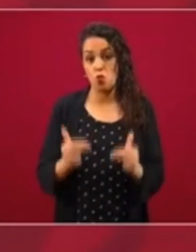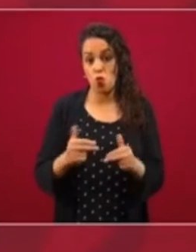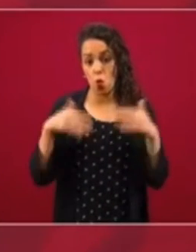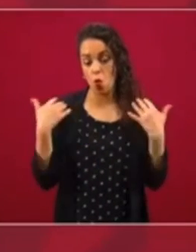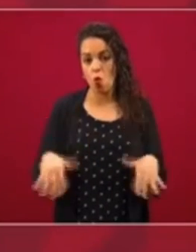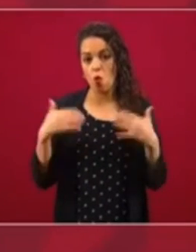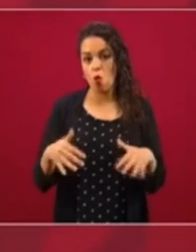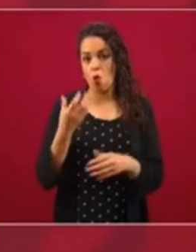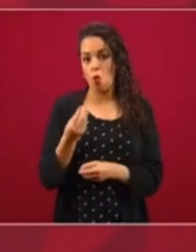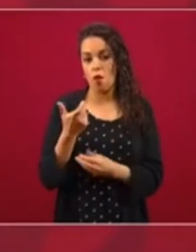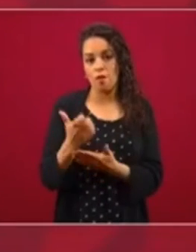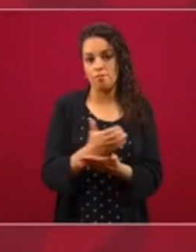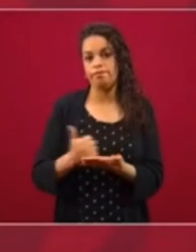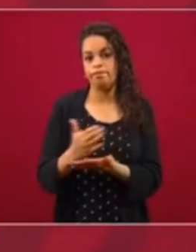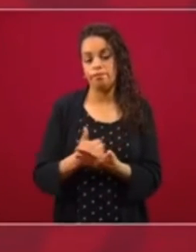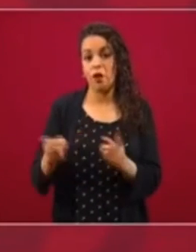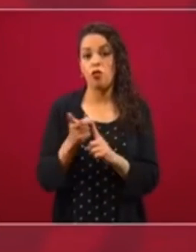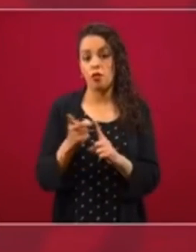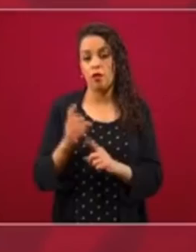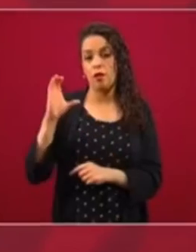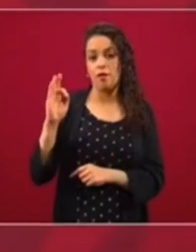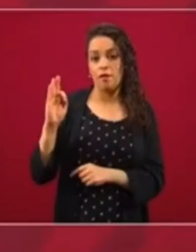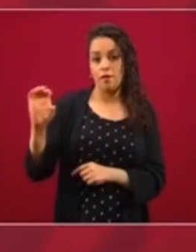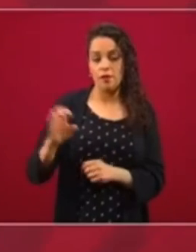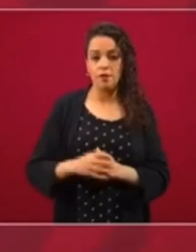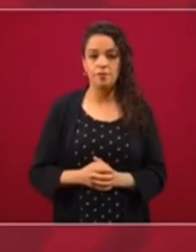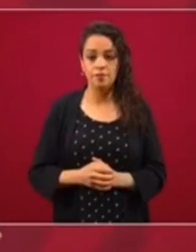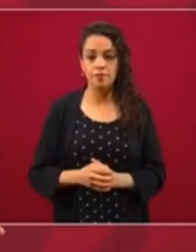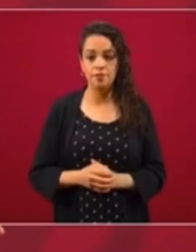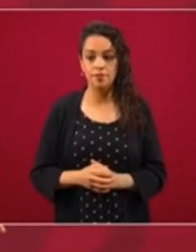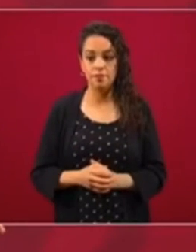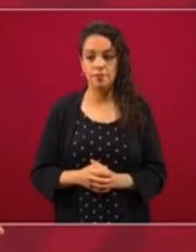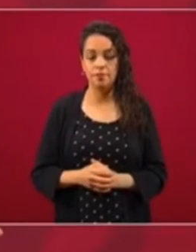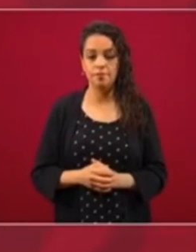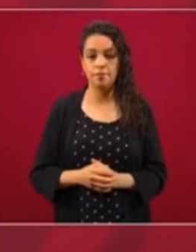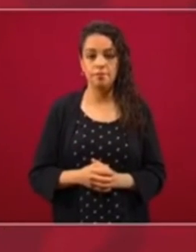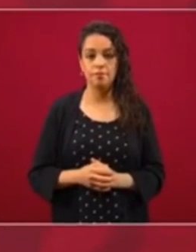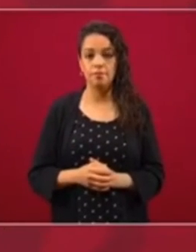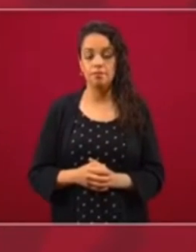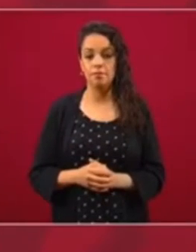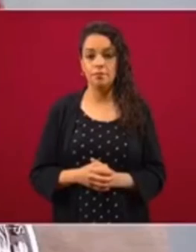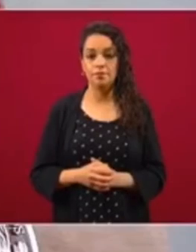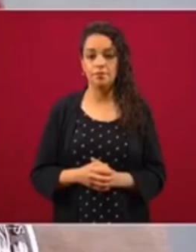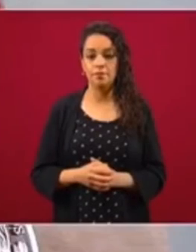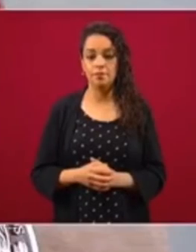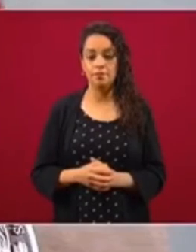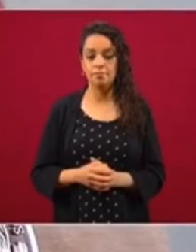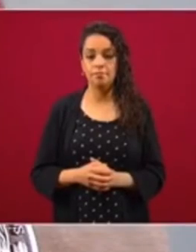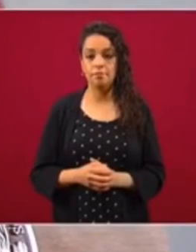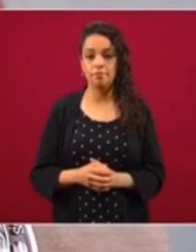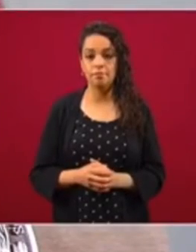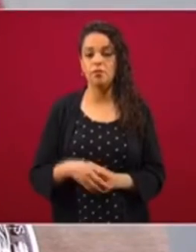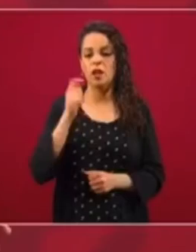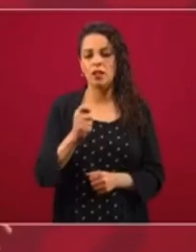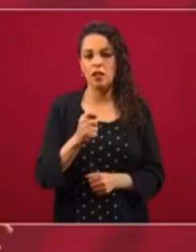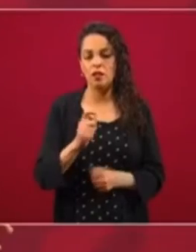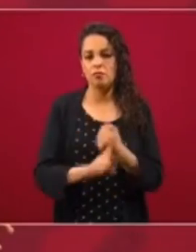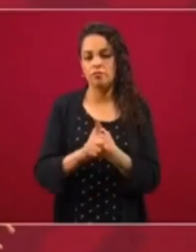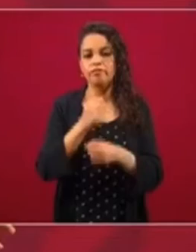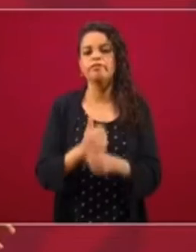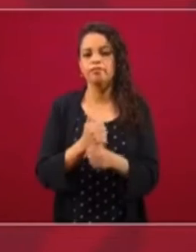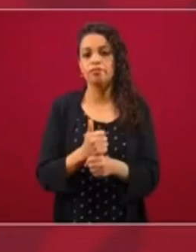en la Comisión Federal de Electricidad, no sólo a costillas del erario, sino afectando